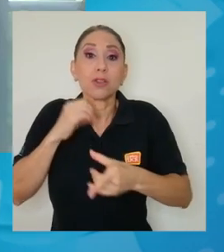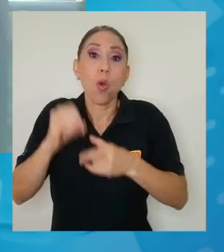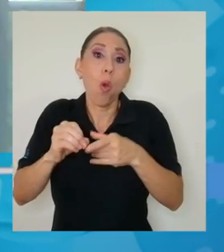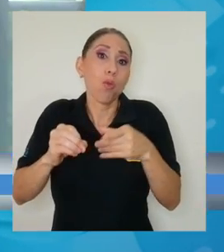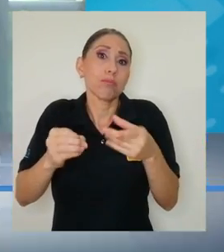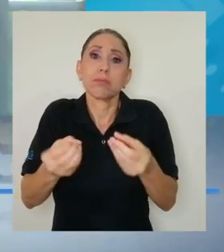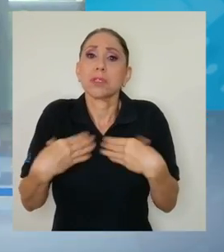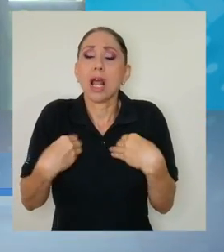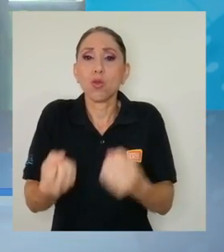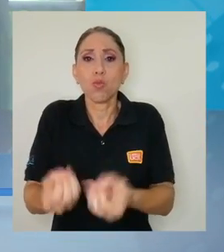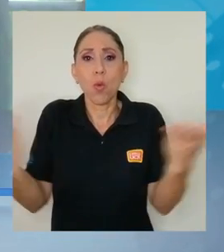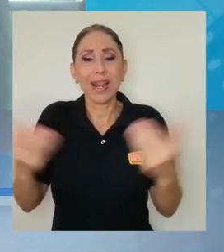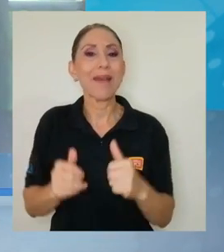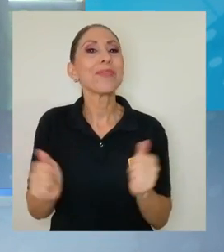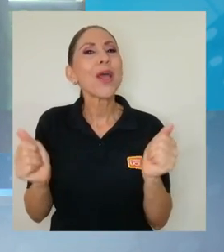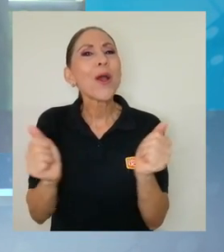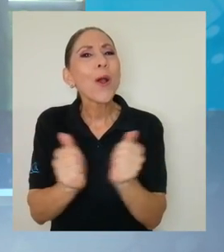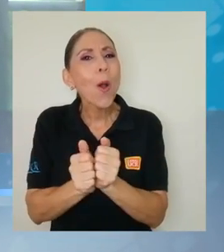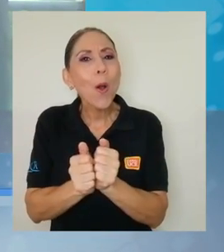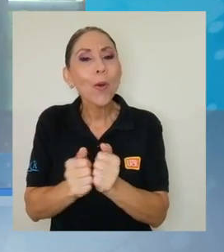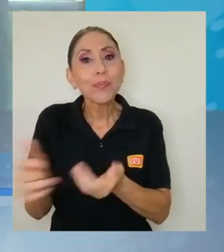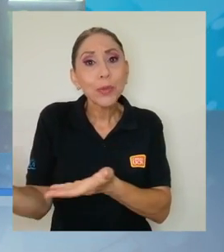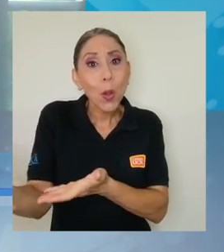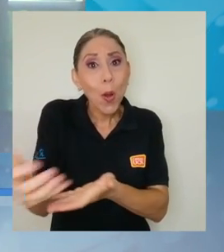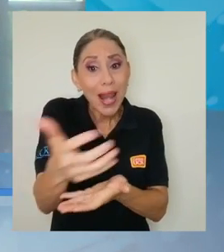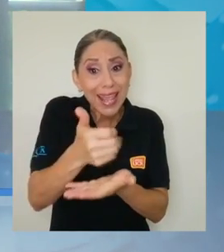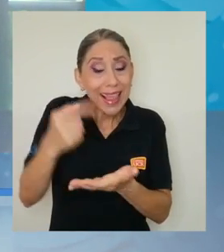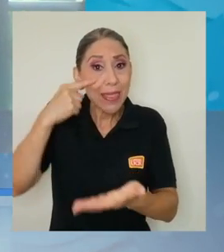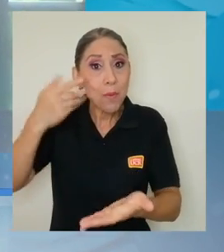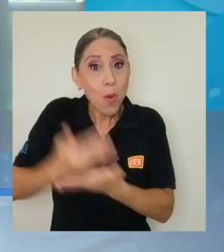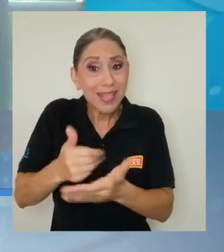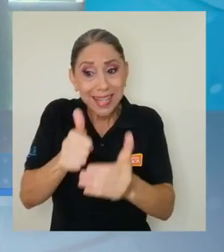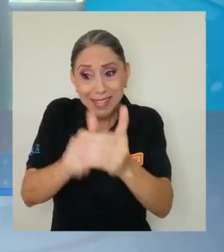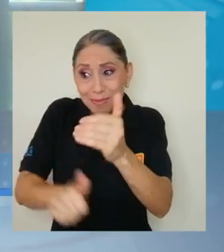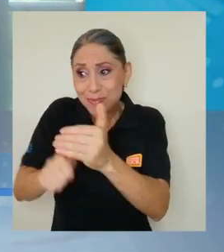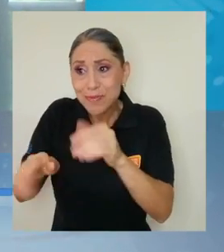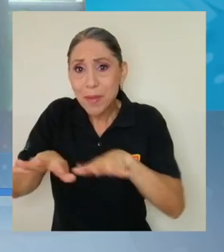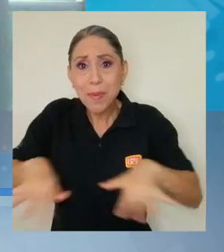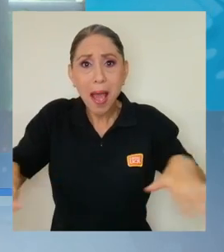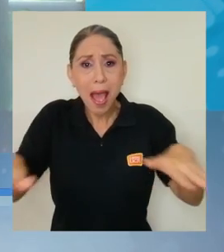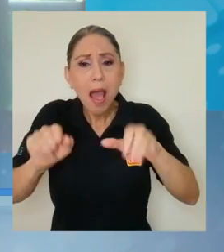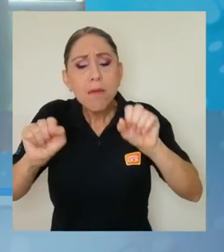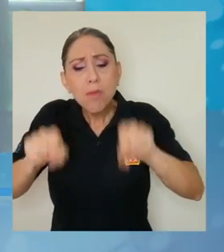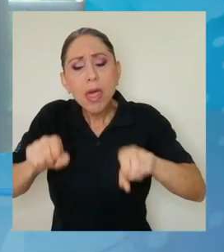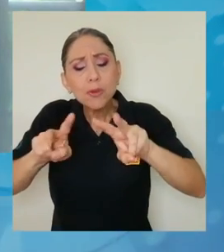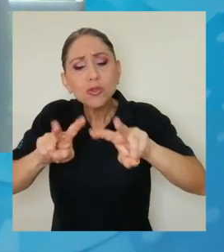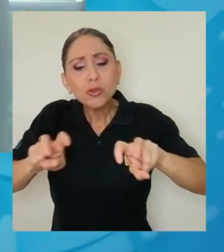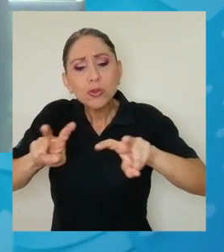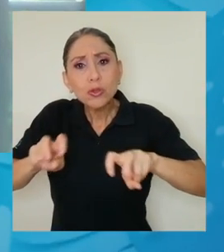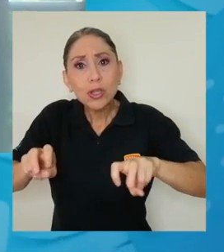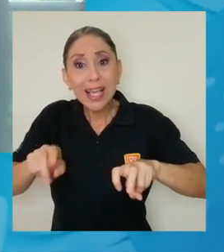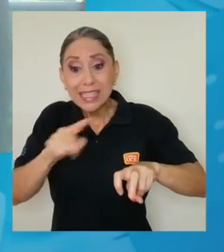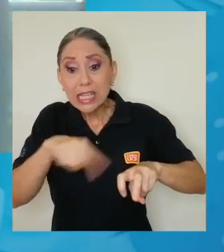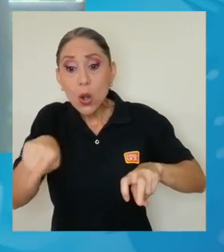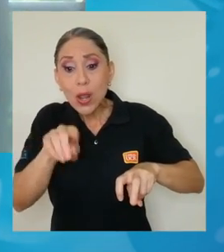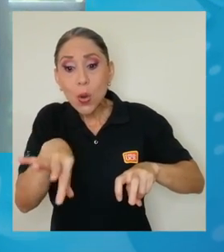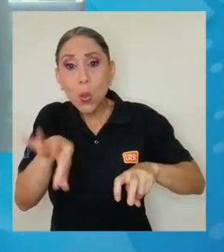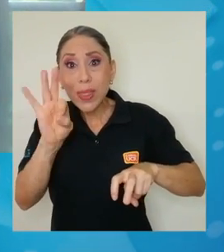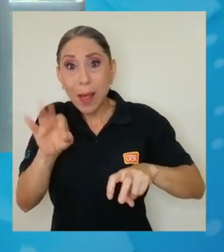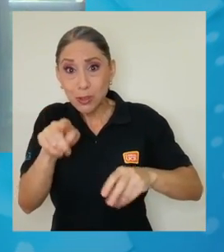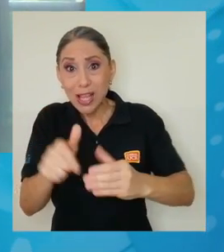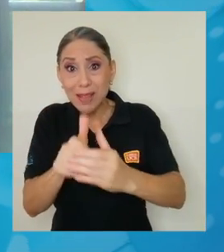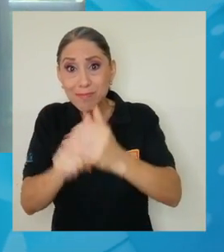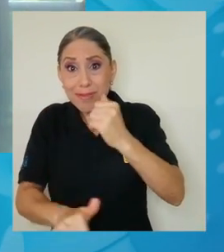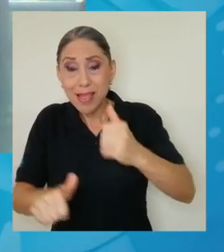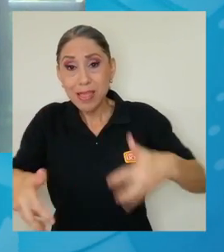con colecta de muestras ambientales podemos ver también si estos microorganismos que estamos encontrando, por ejemplo, en heces, se